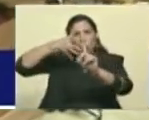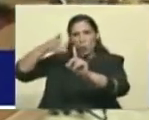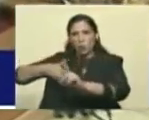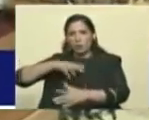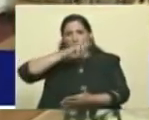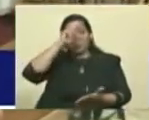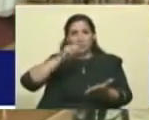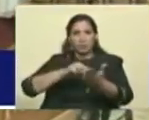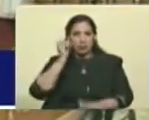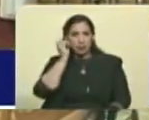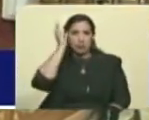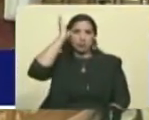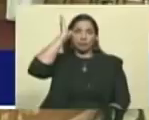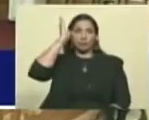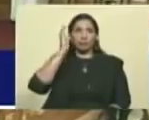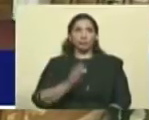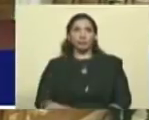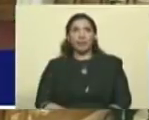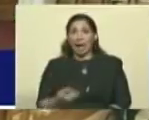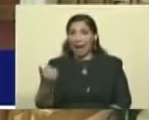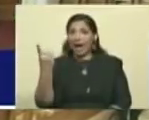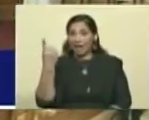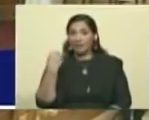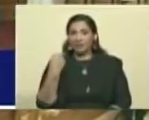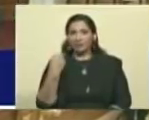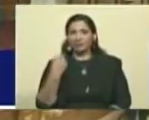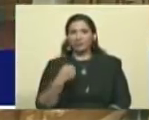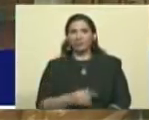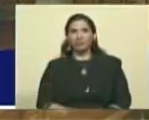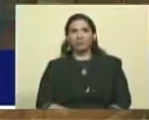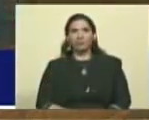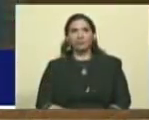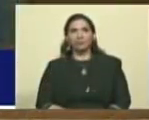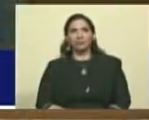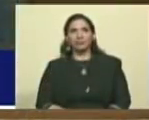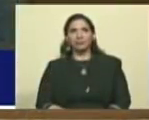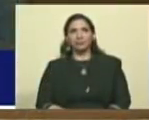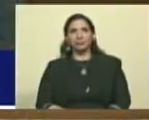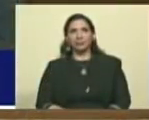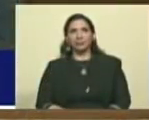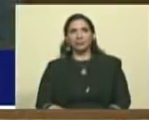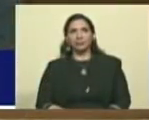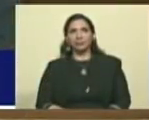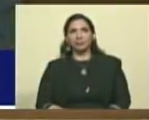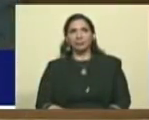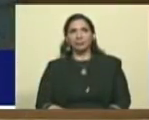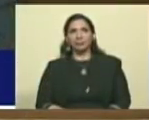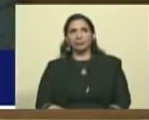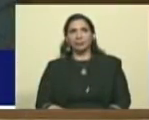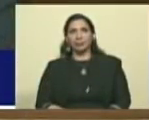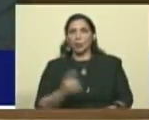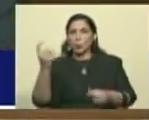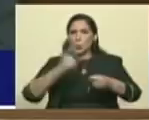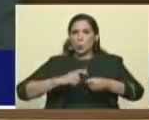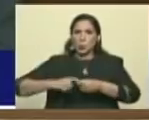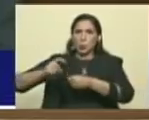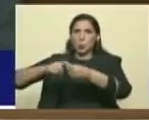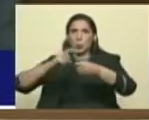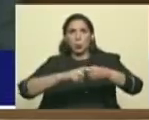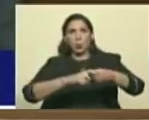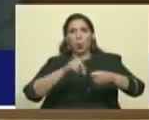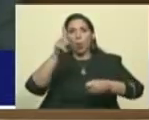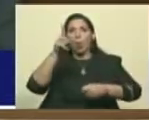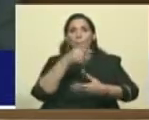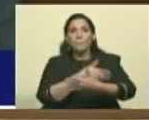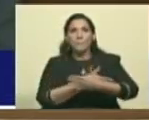Bueno, al día de ayer, al día de ayer, fueron incorporados oficialmente un millón